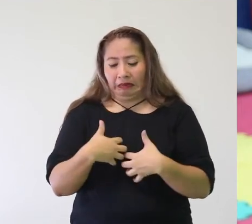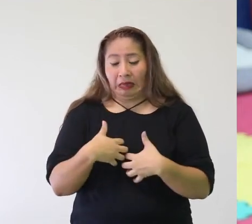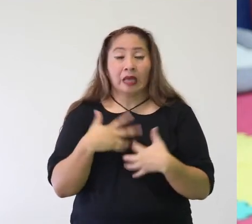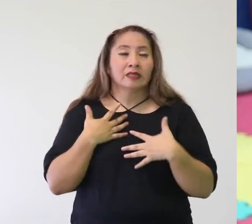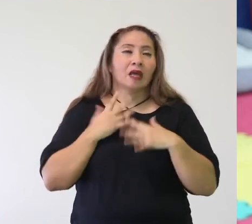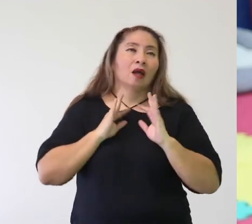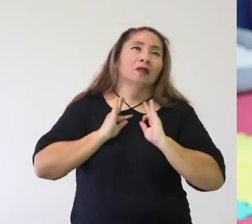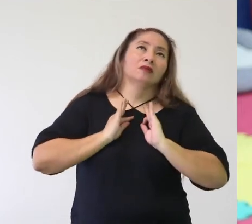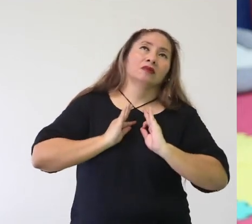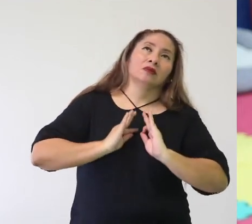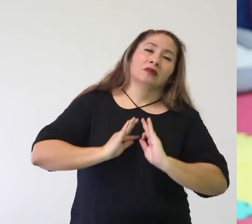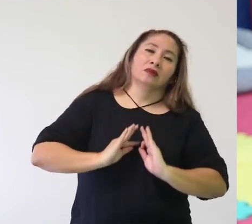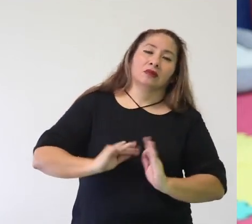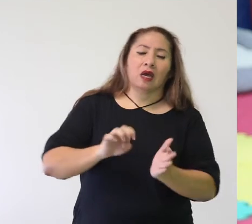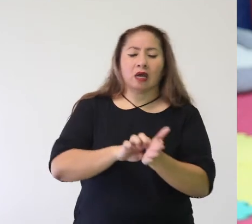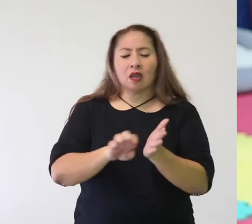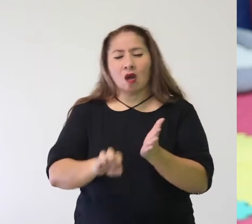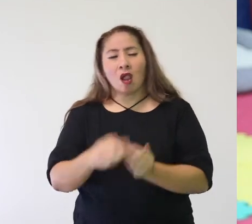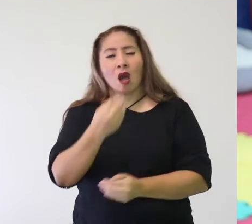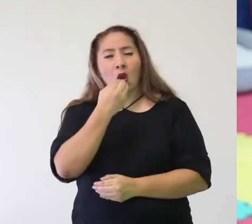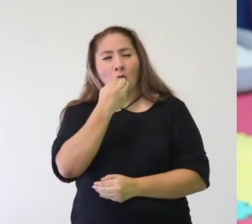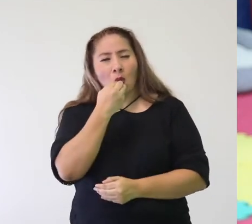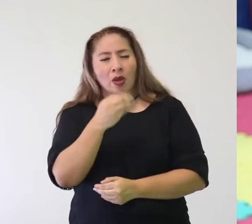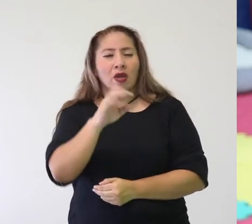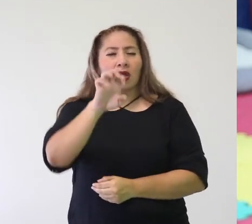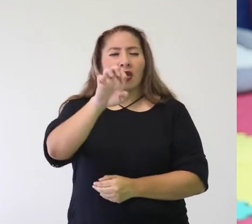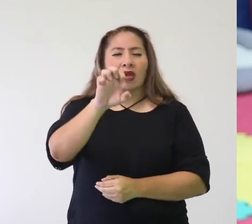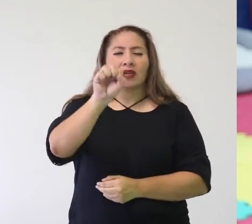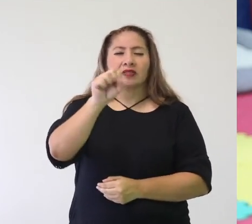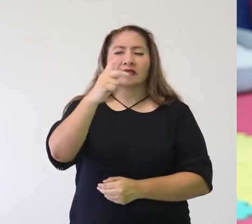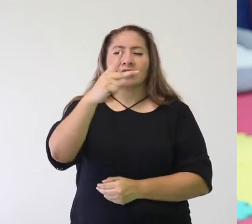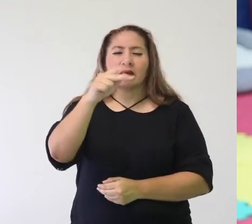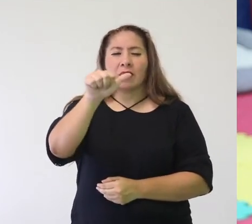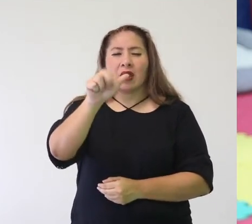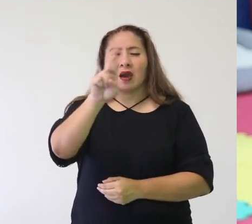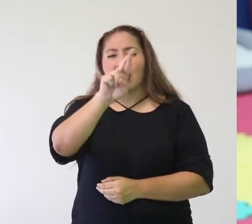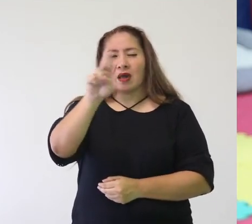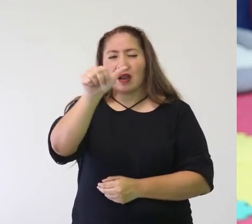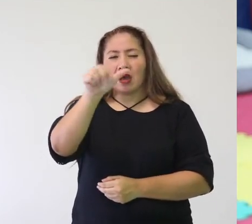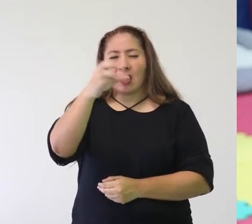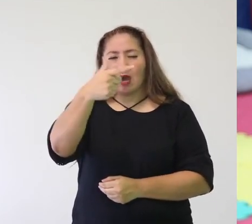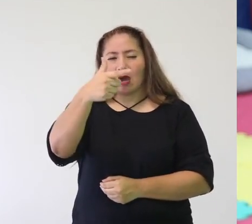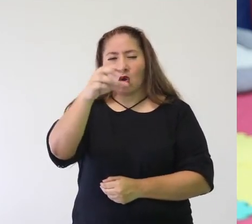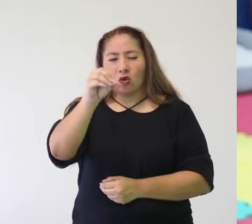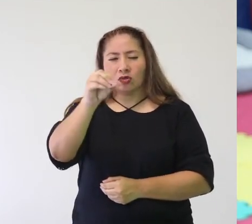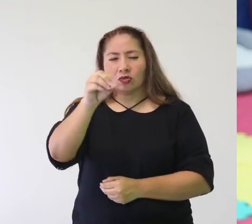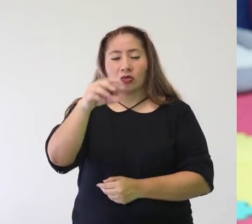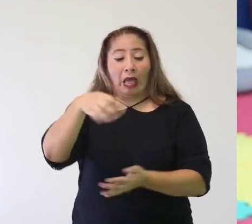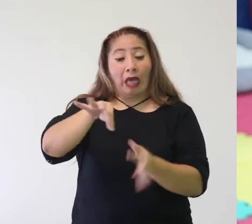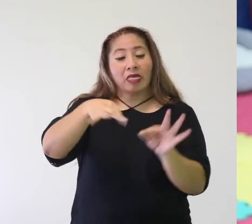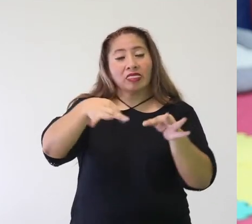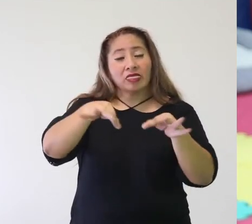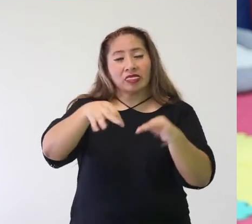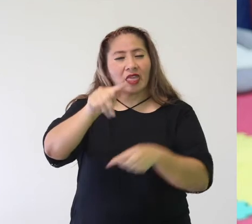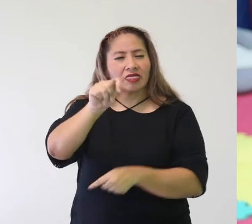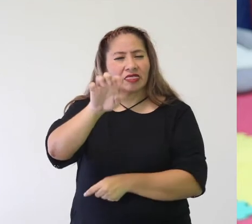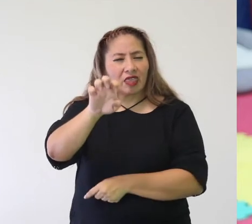producir estar en calma. Por ejemplo, el comer espárragos, a lo mejor manzanilla, el